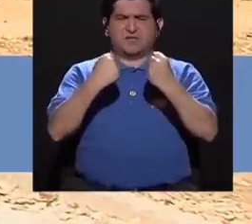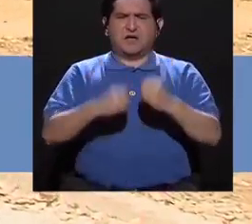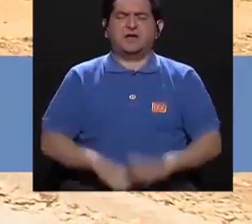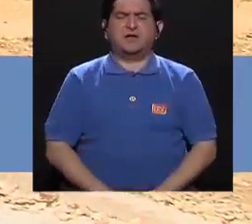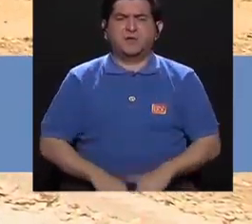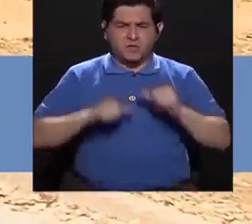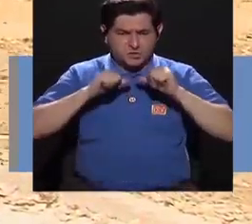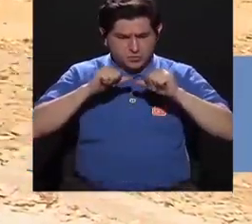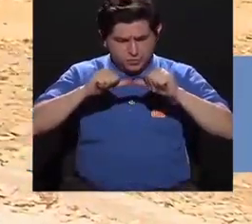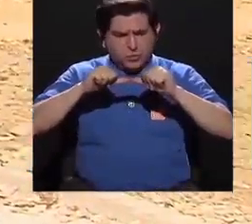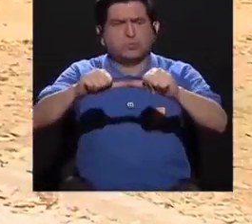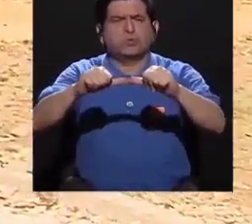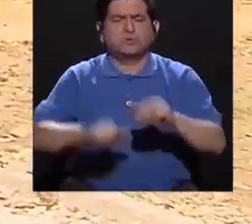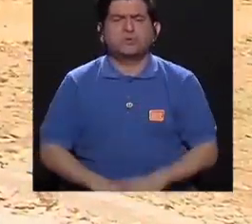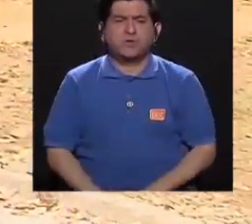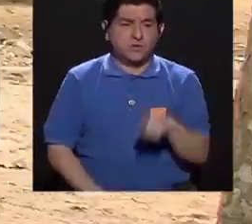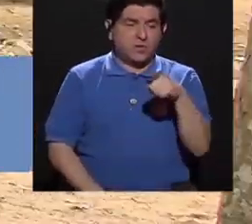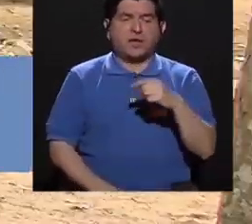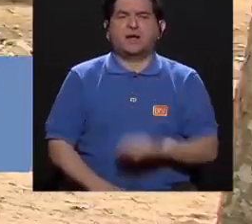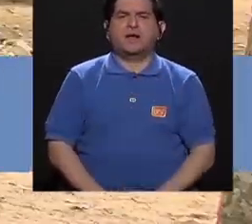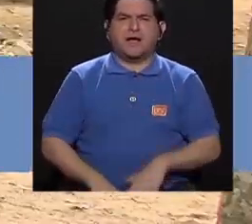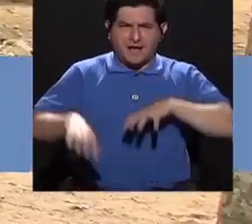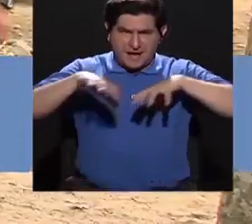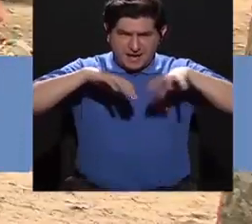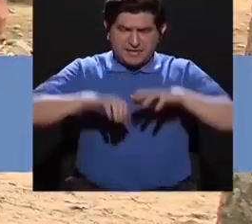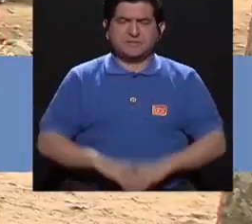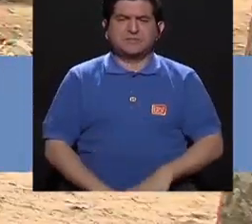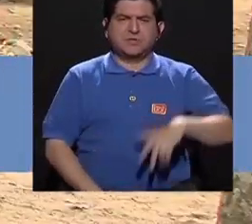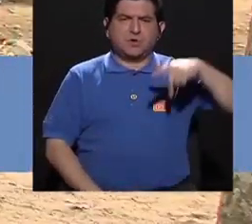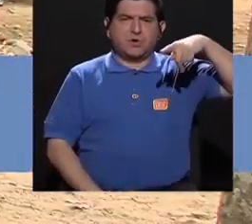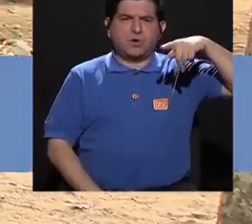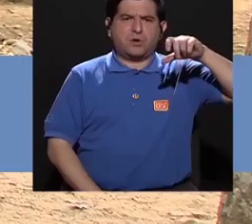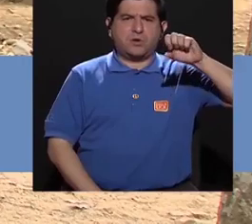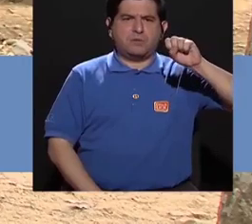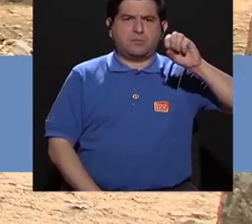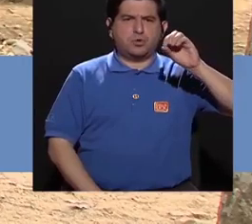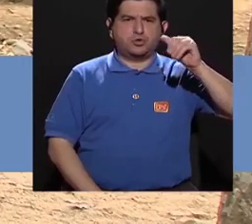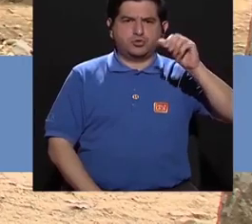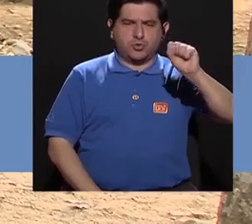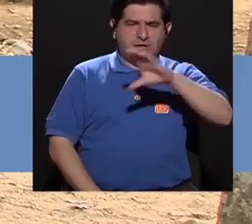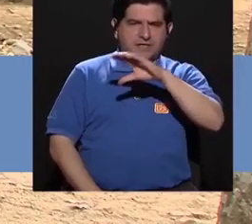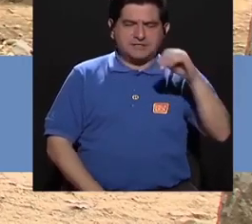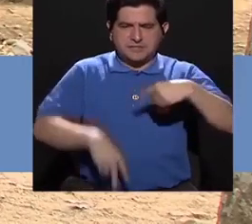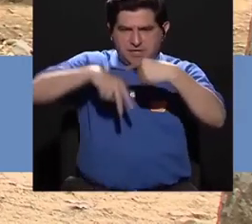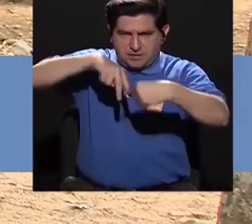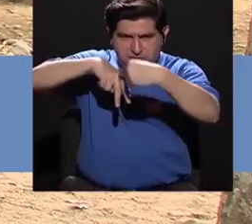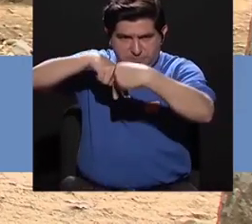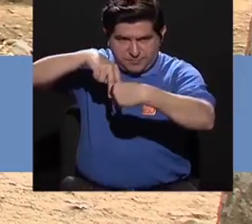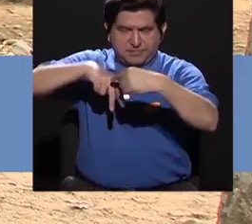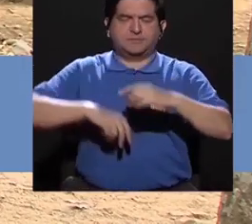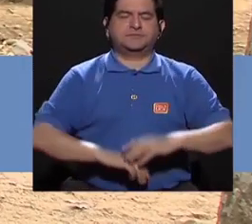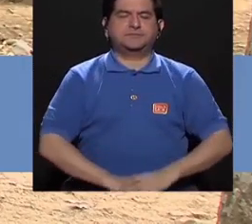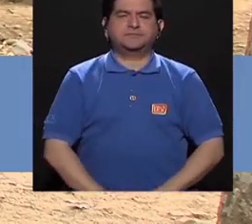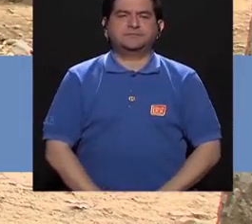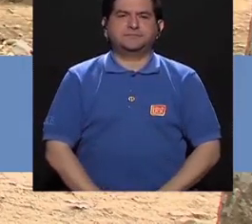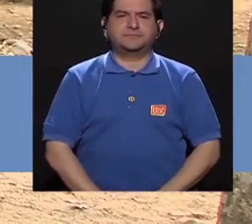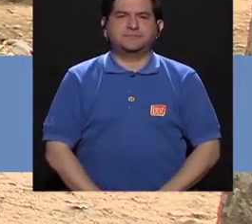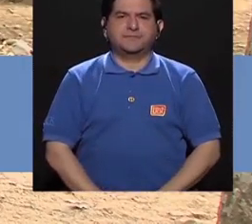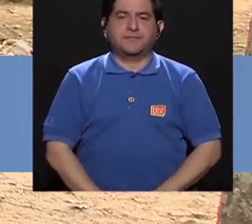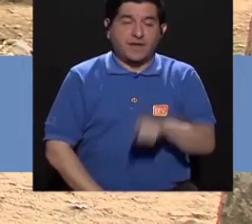esfuerzo, simplemente es un movimiento continuo. Aquí lo que estamos trabajando más que todo es un poco el SOAS y un poco la parte del tren inferior.